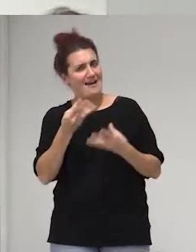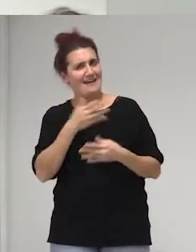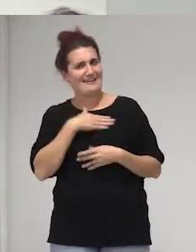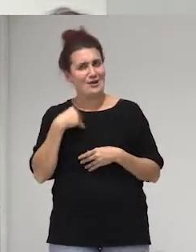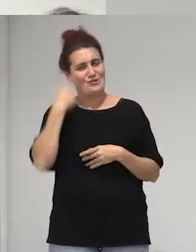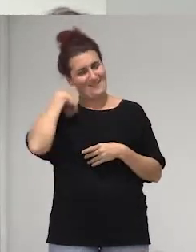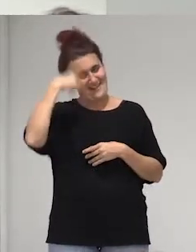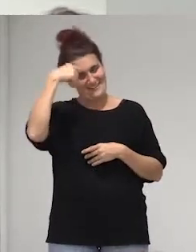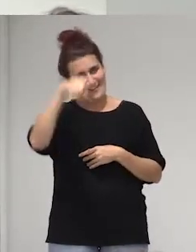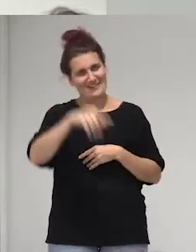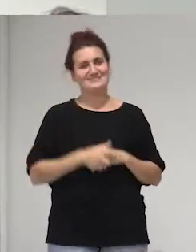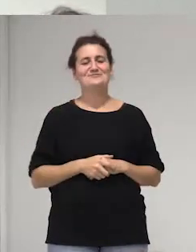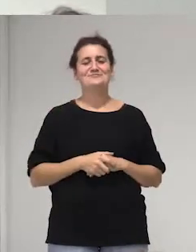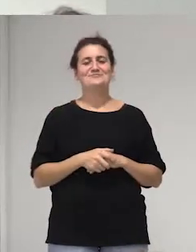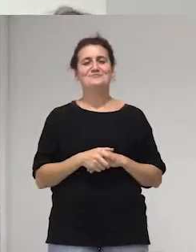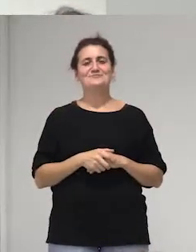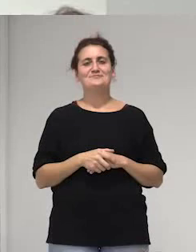ver